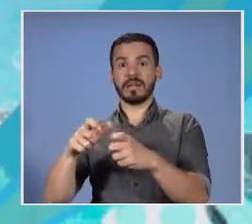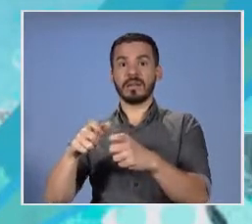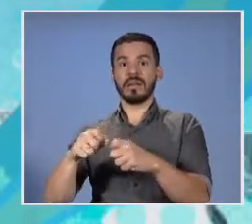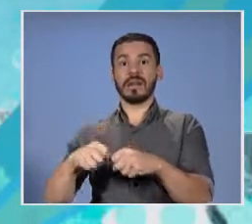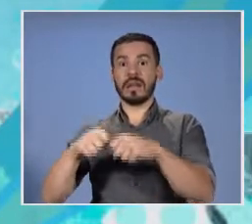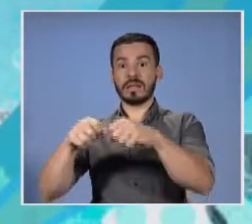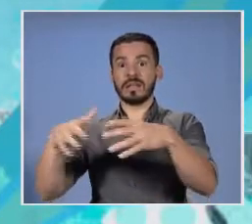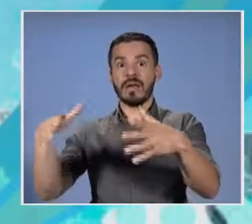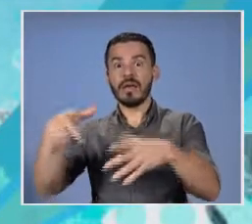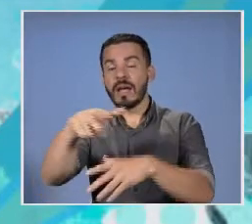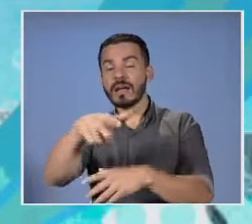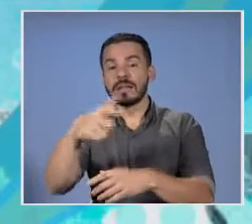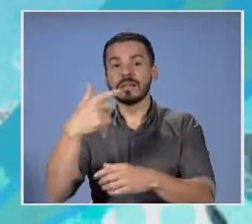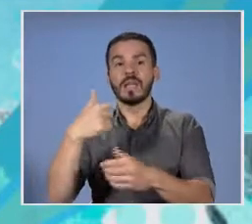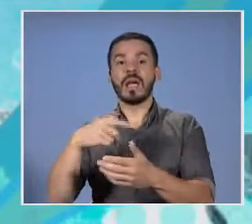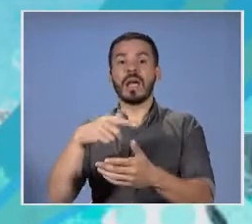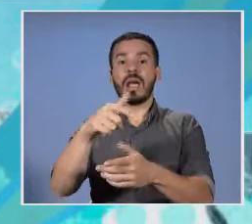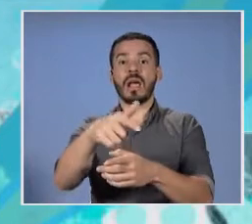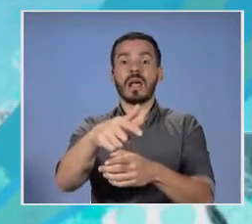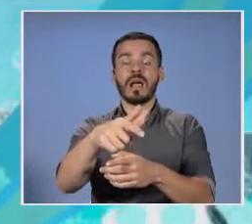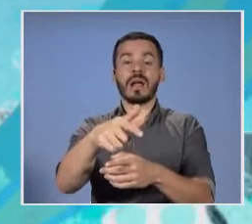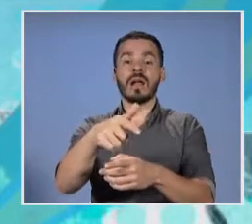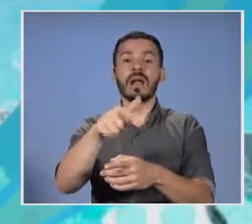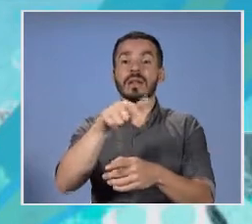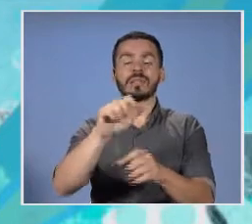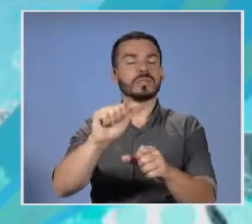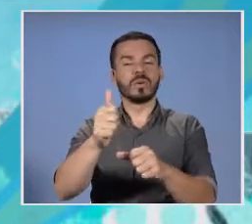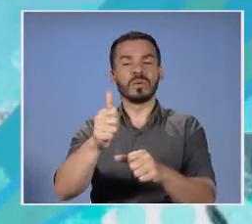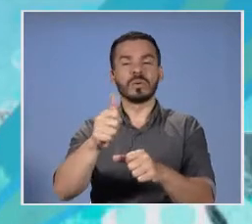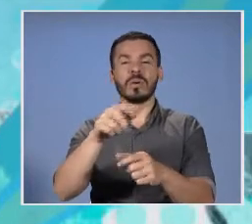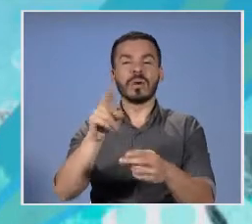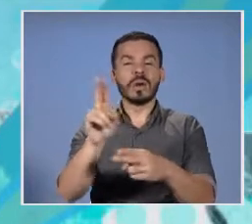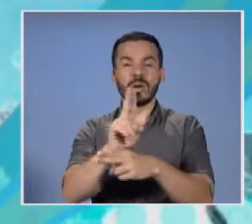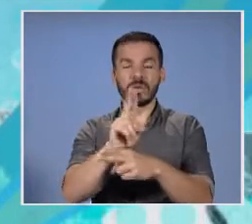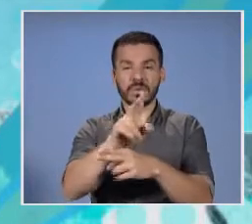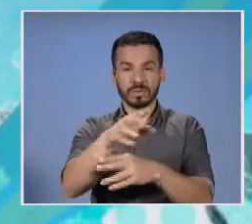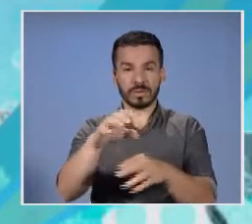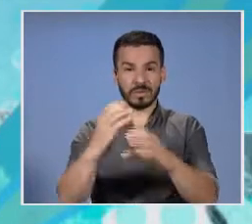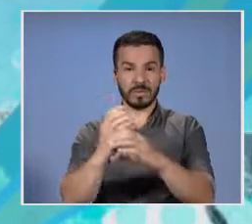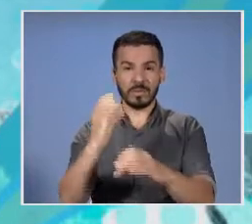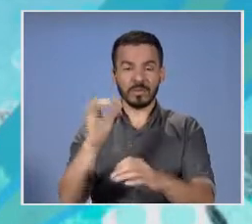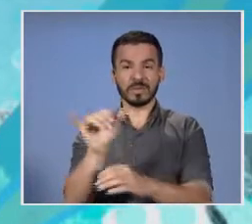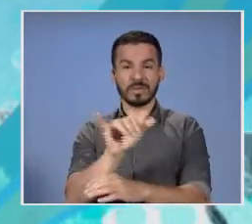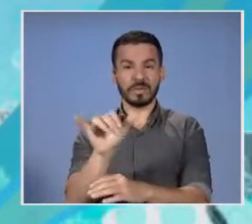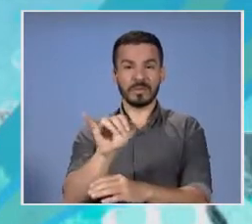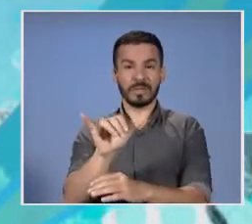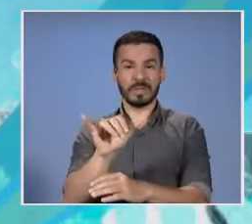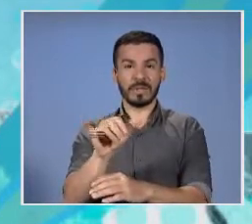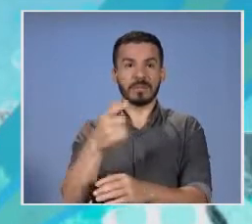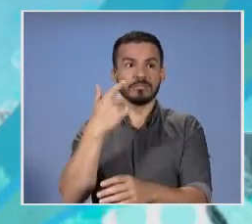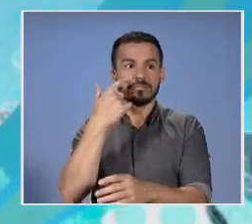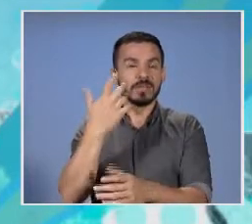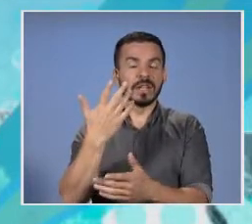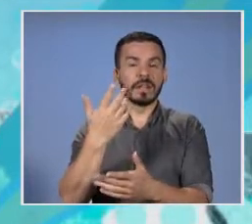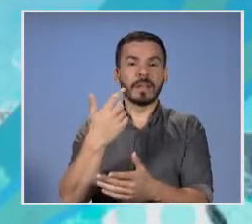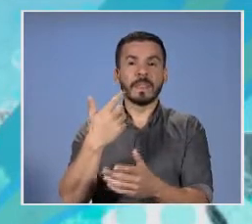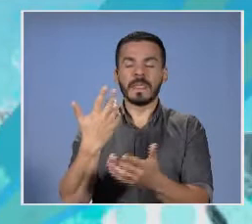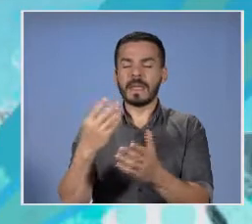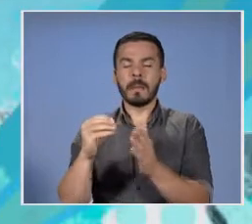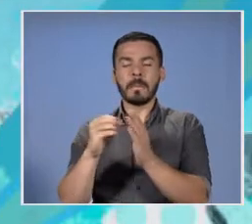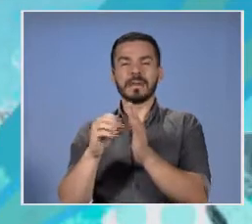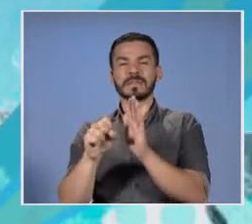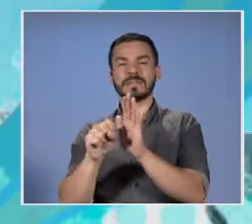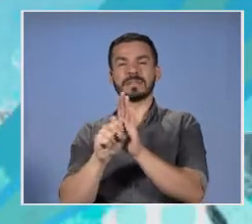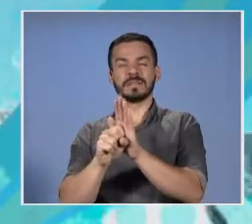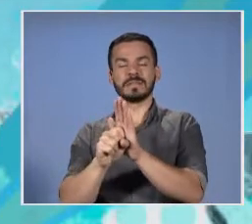la Plaza de la Democracia es otro. Pero también la utilización de ese autobús, que evidentemente más que un símbolo,